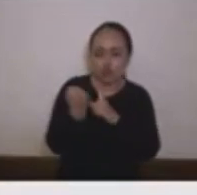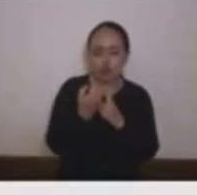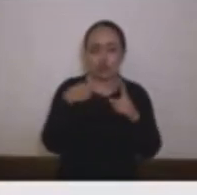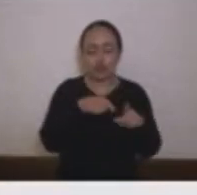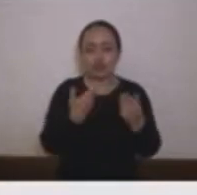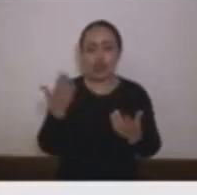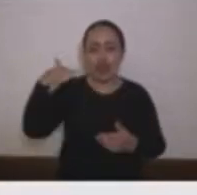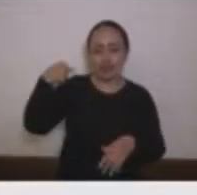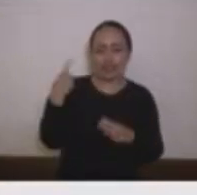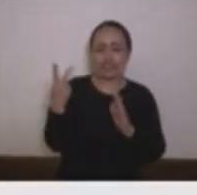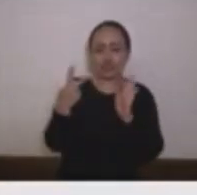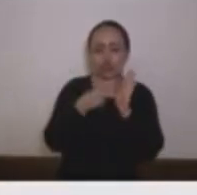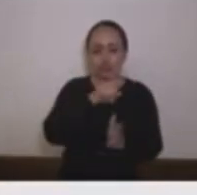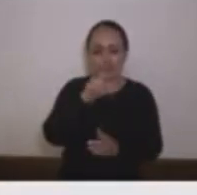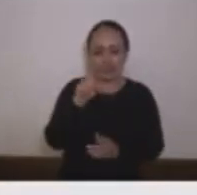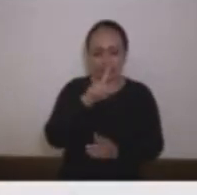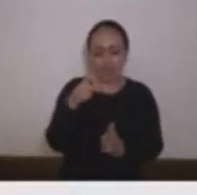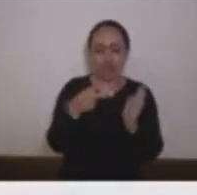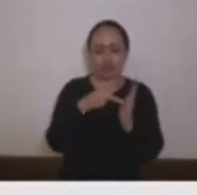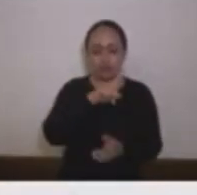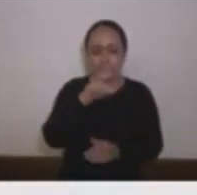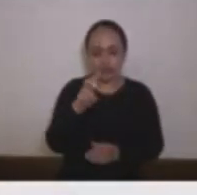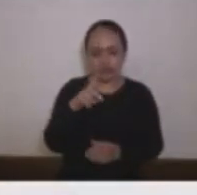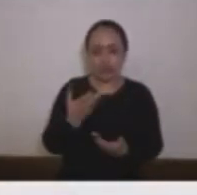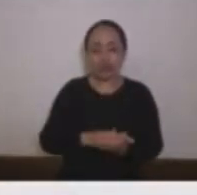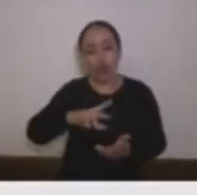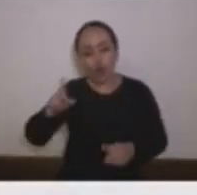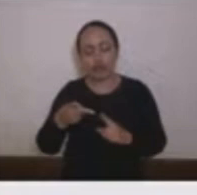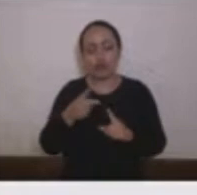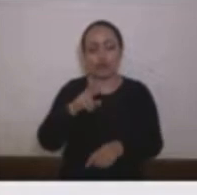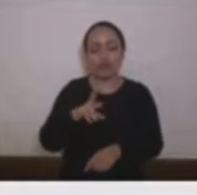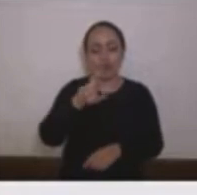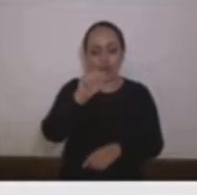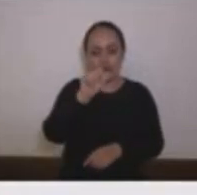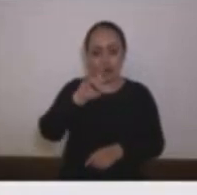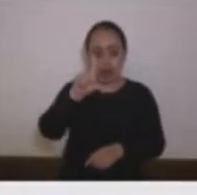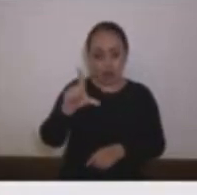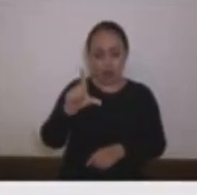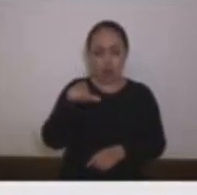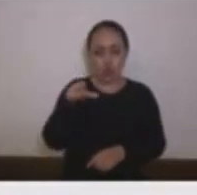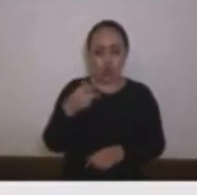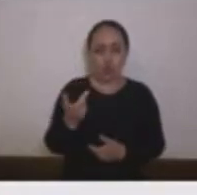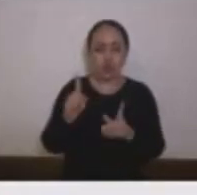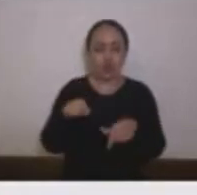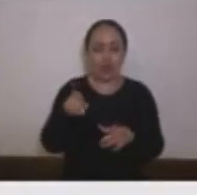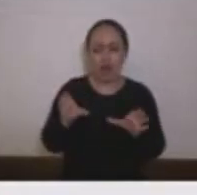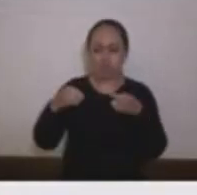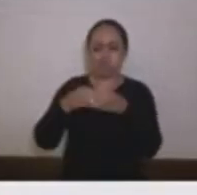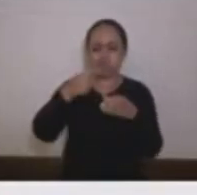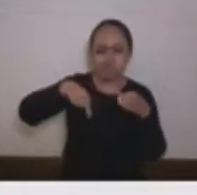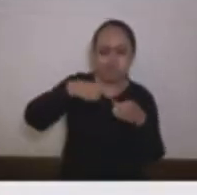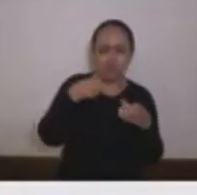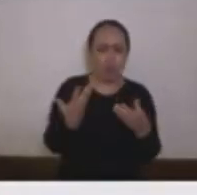en la administración del exalcalde liberal Raúl Cardona quien fue capturado junto con parte importante de su gabinete por una serie de